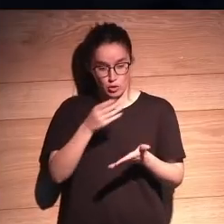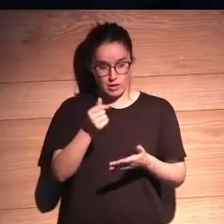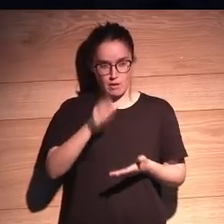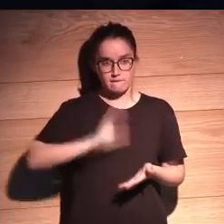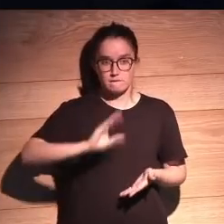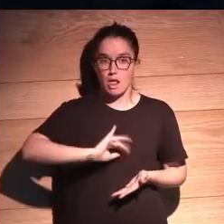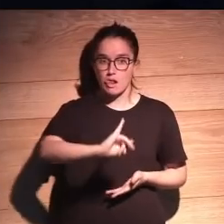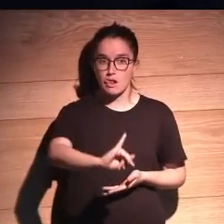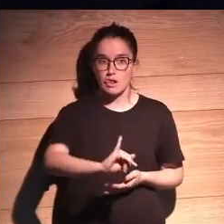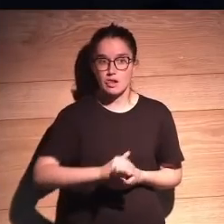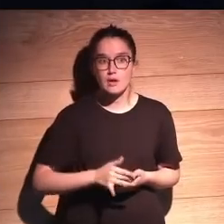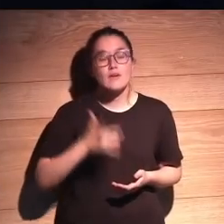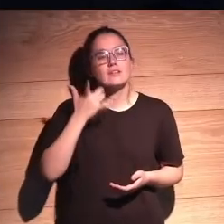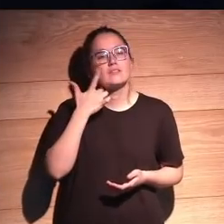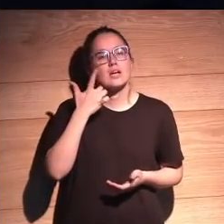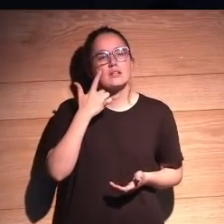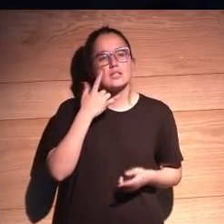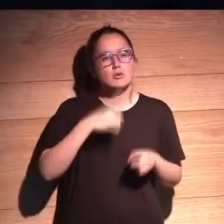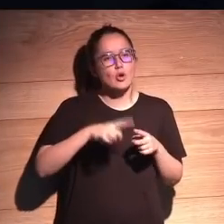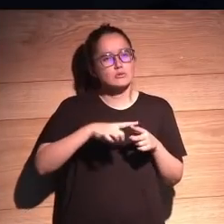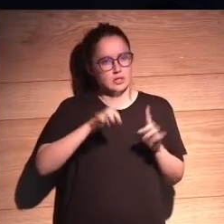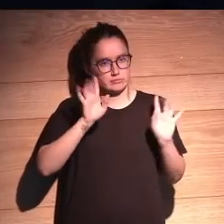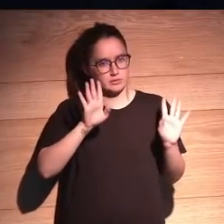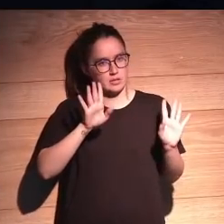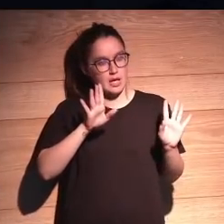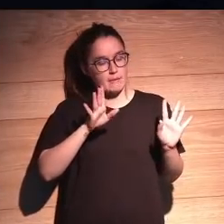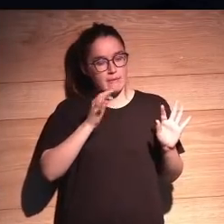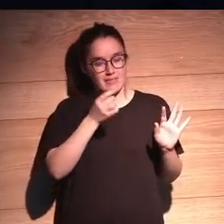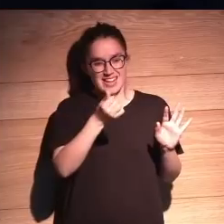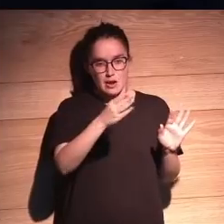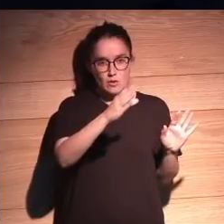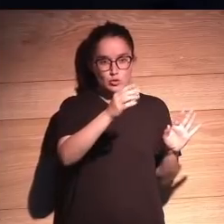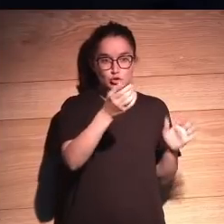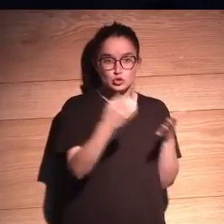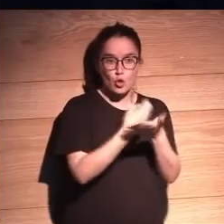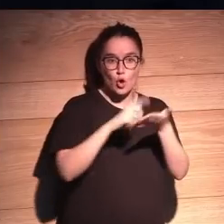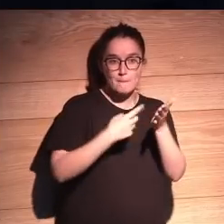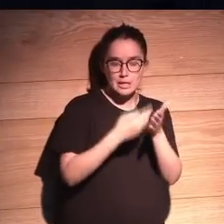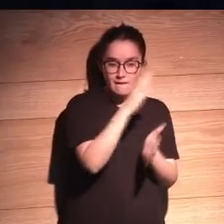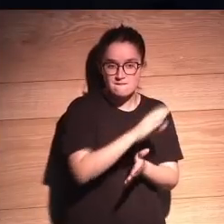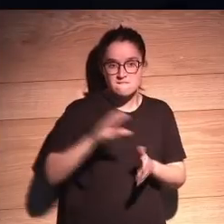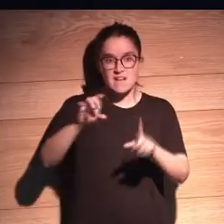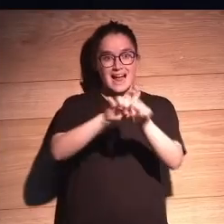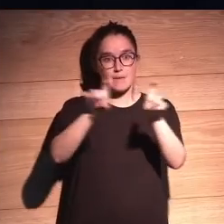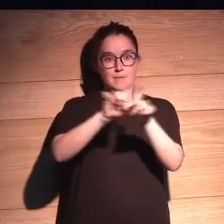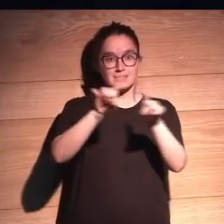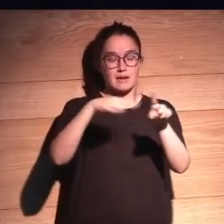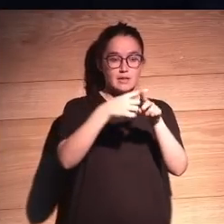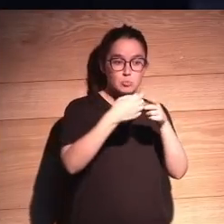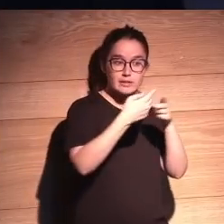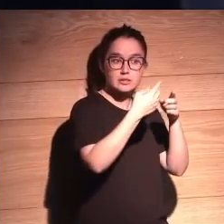dinero. Fijaos que es cosa tan sutil. En lugar de haber ido el dinero todo a la empresa que luego reparte